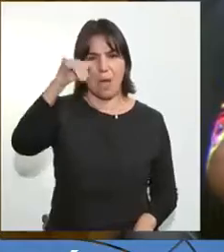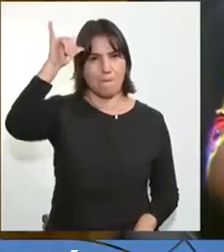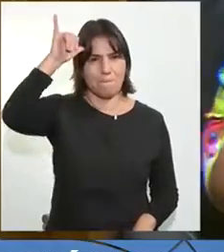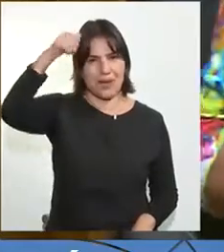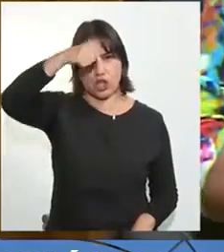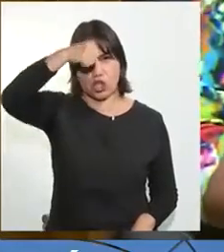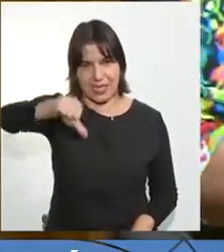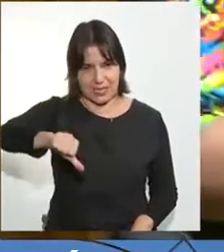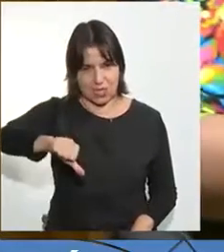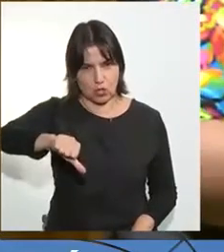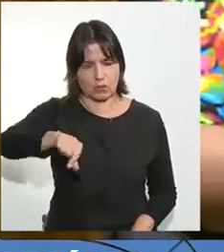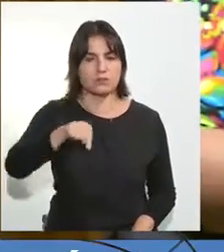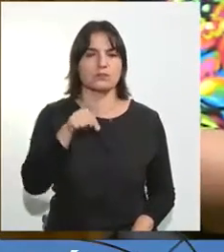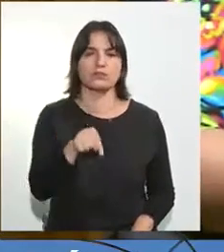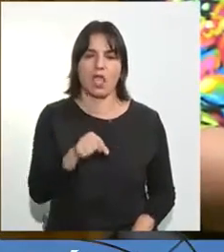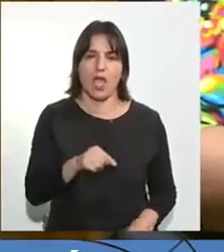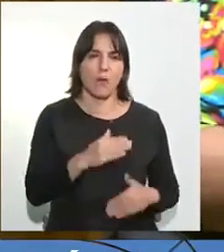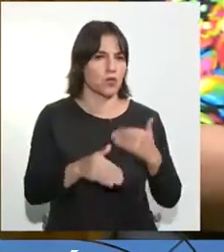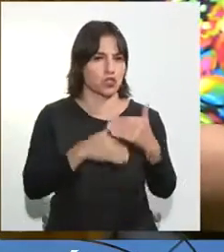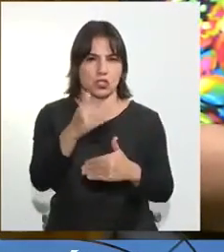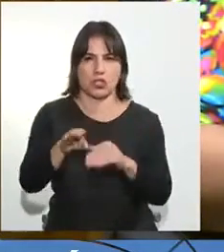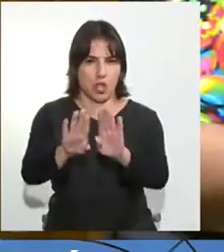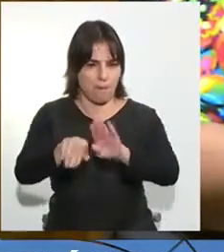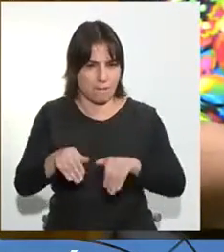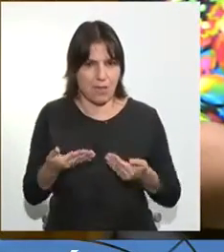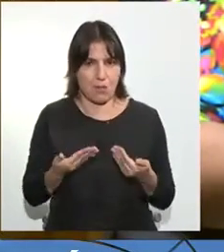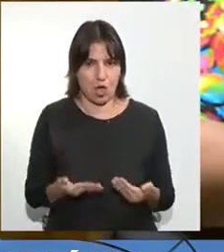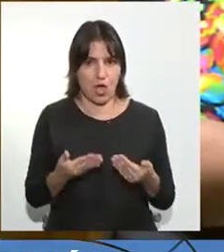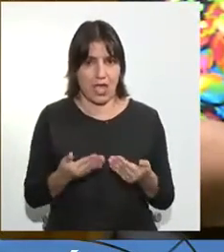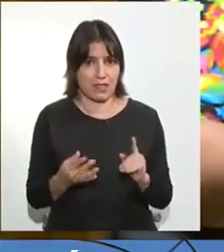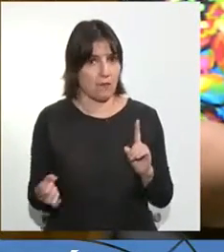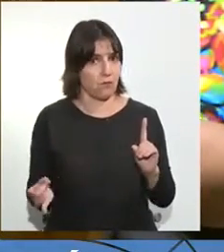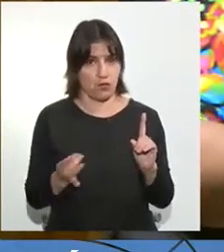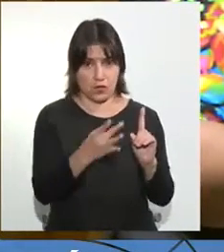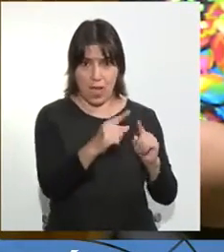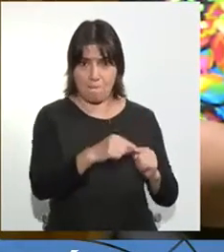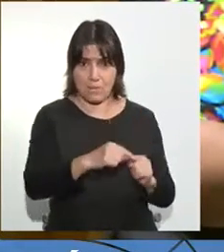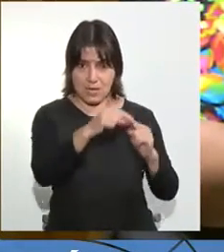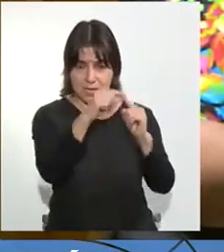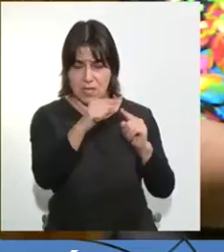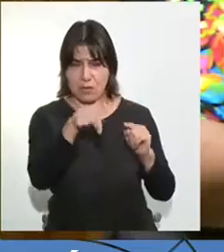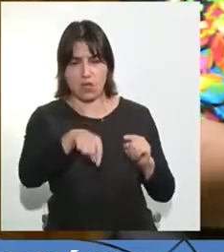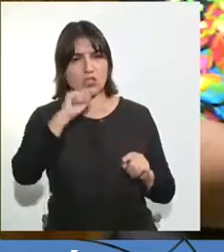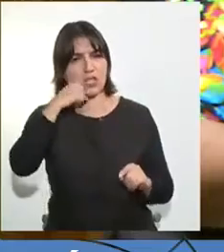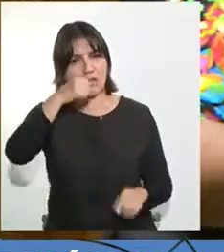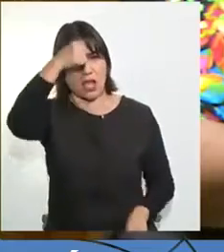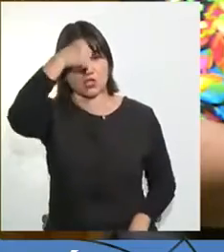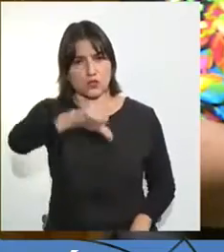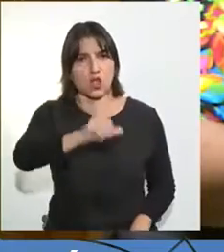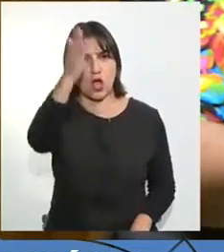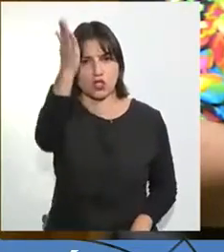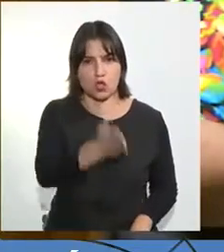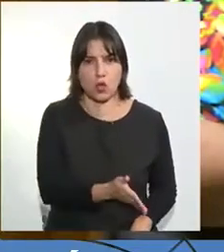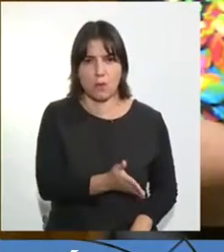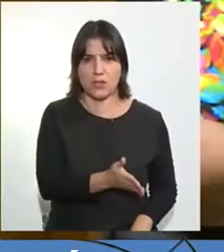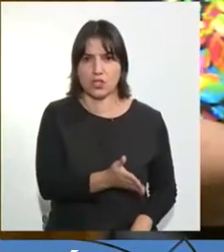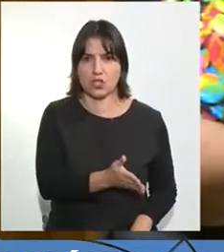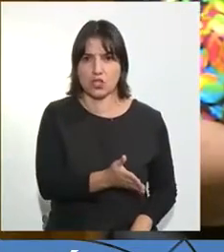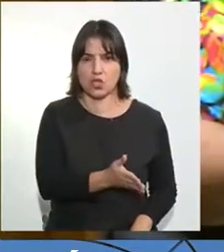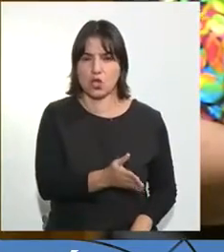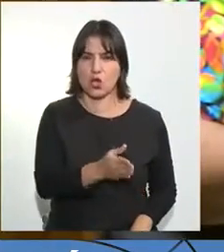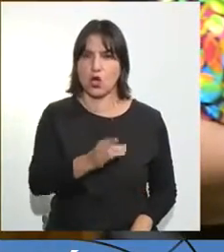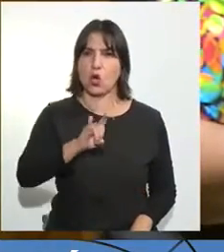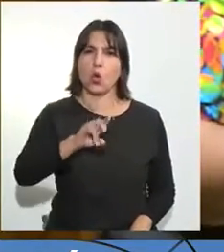sancionó a Chile por procedimiento de esta naturaleza, por violar el principio contradictorio. Se le sancionó y se le suspendió al juez Urrutia